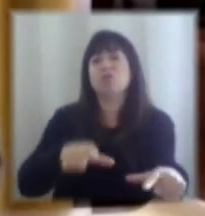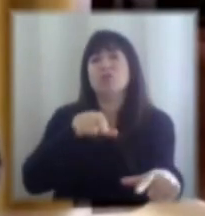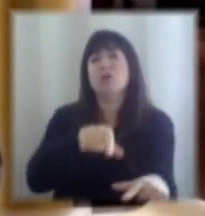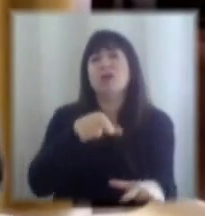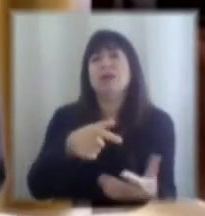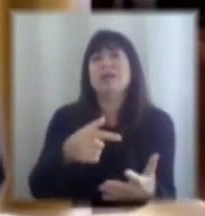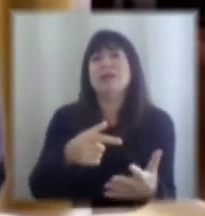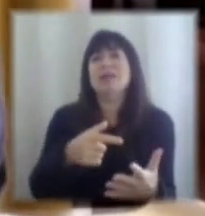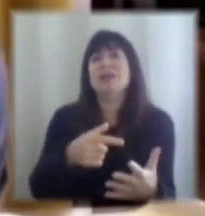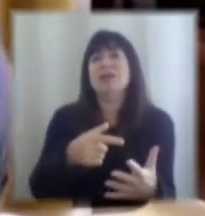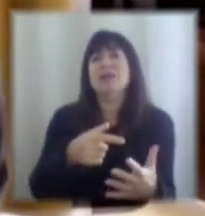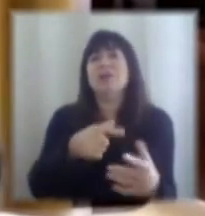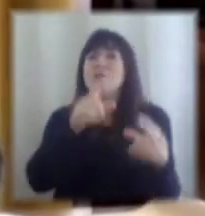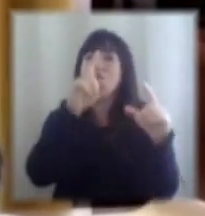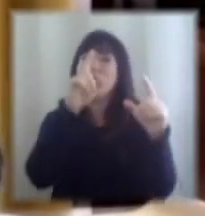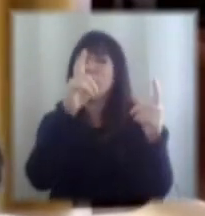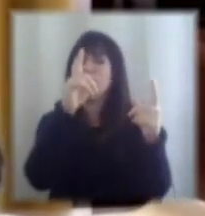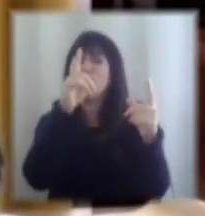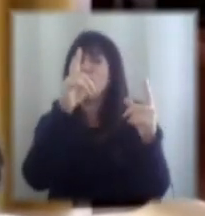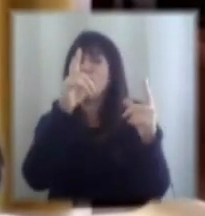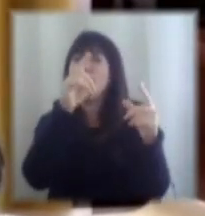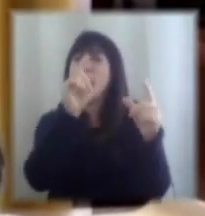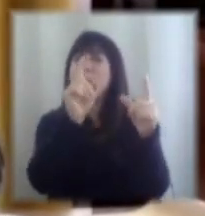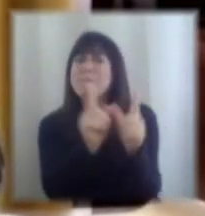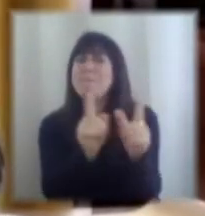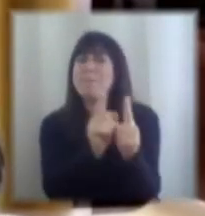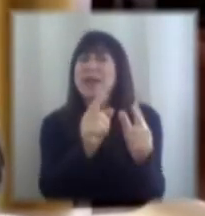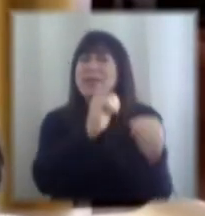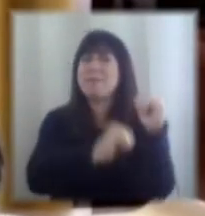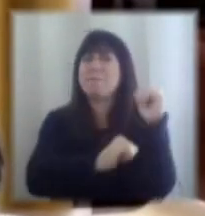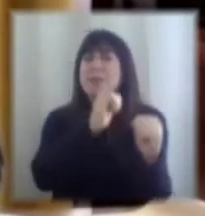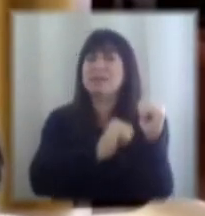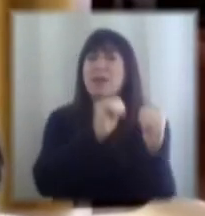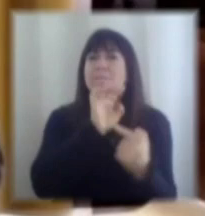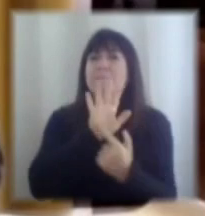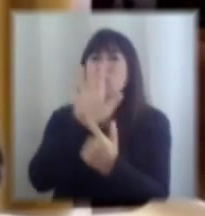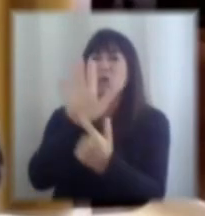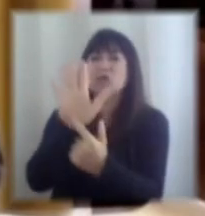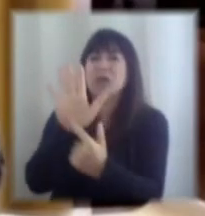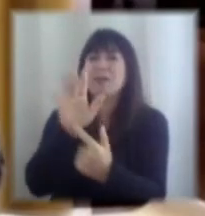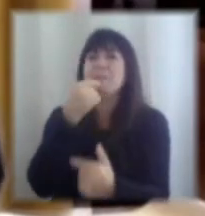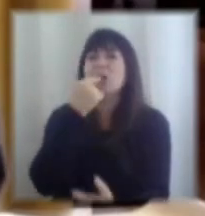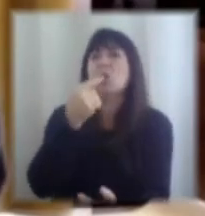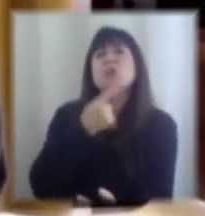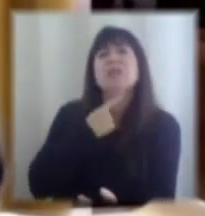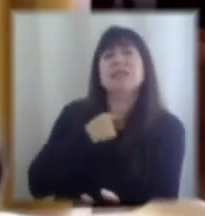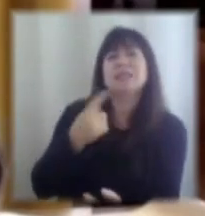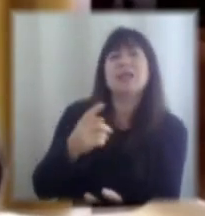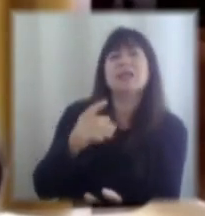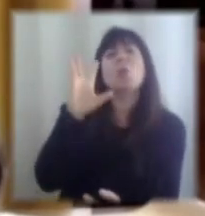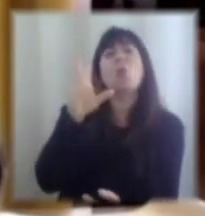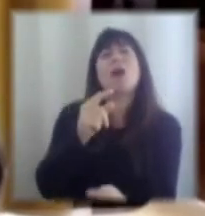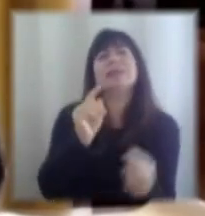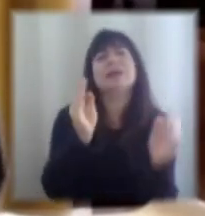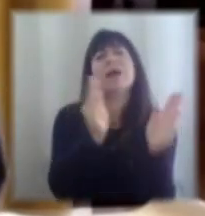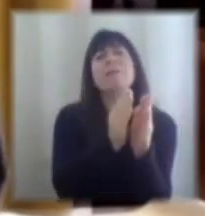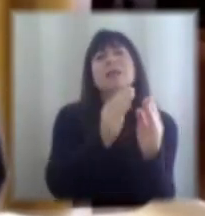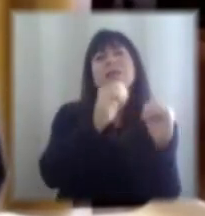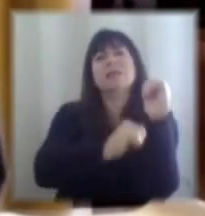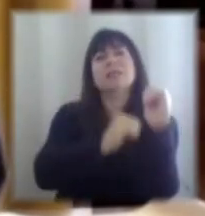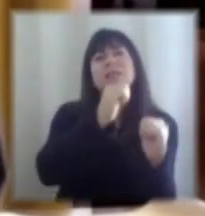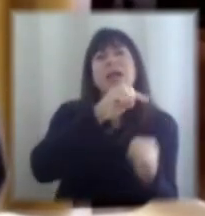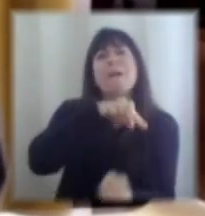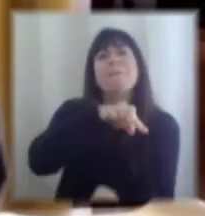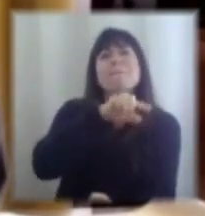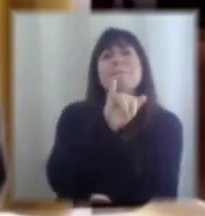un millón de pymes en los registros en el papel pero una pregunta interesante es decirse bueno ¿cuántas de estas pymes son pymes que